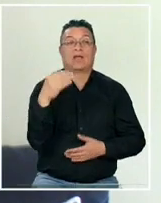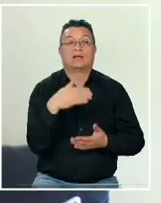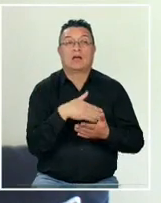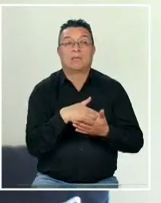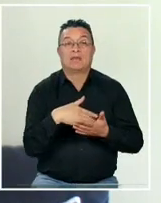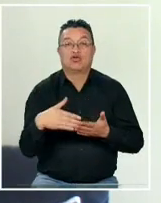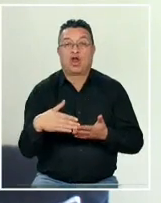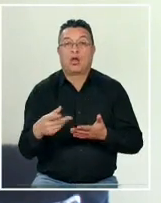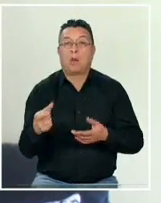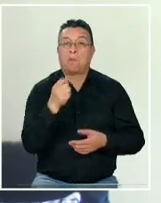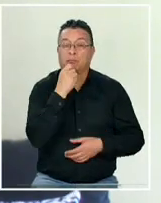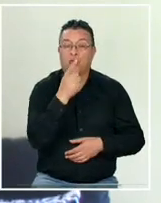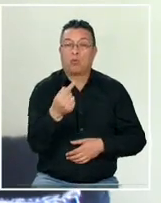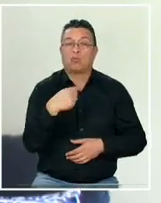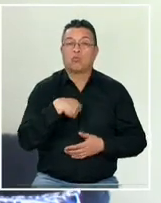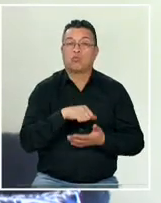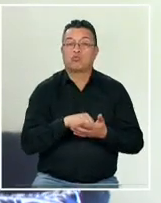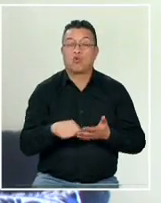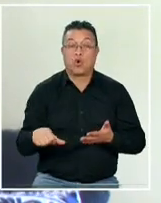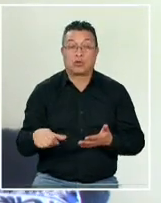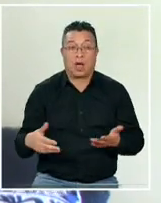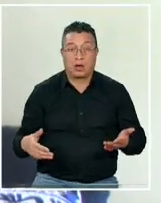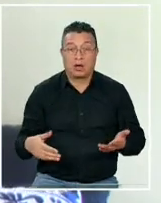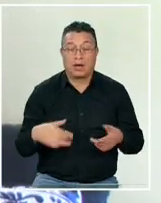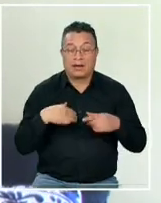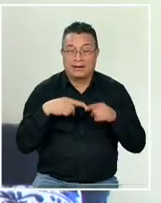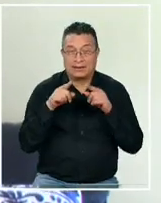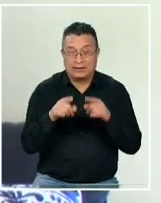de pesos lo cual